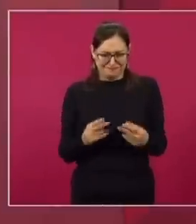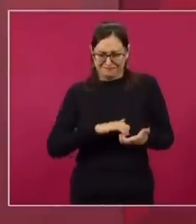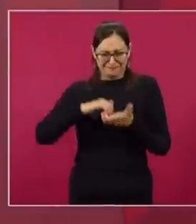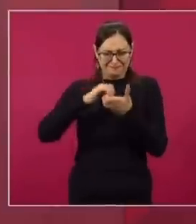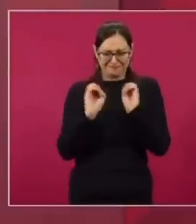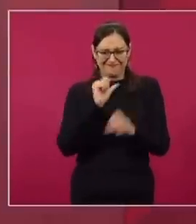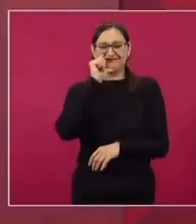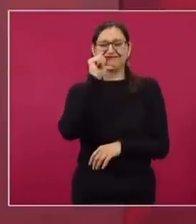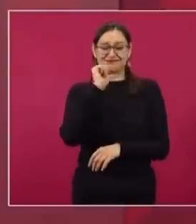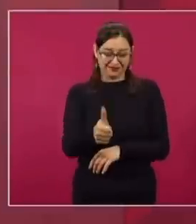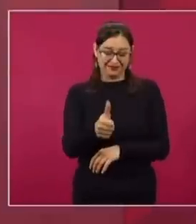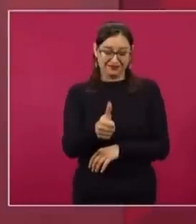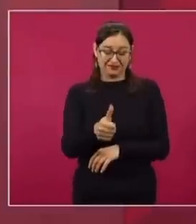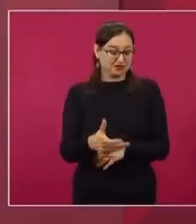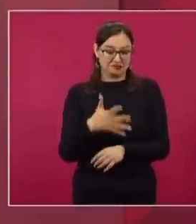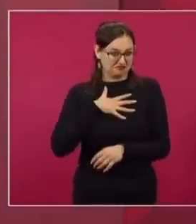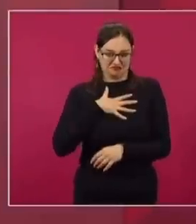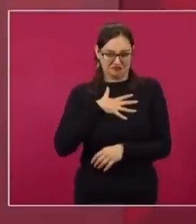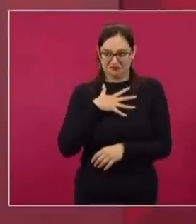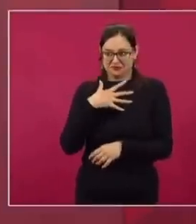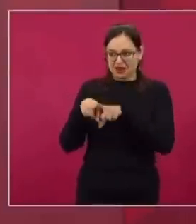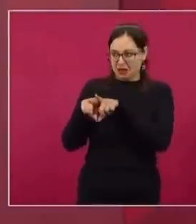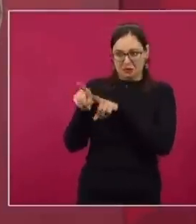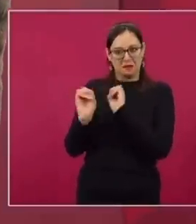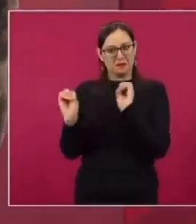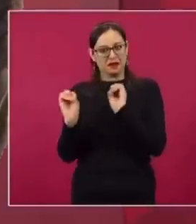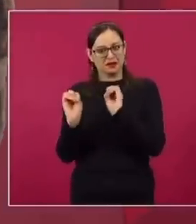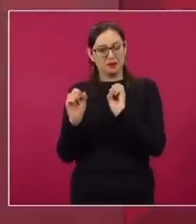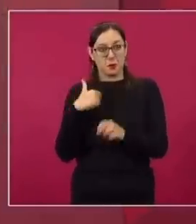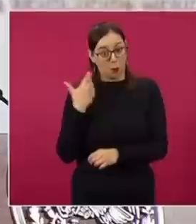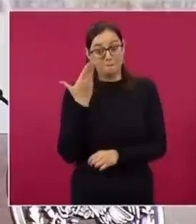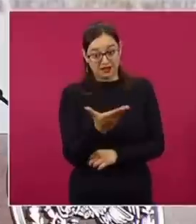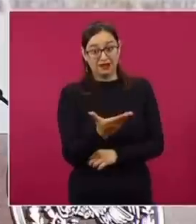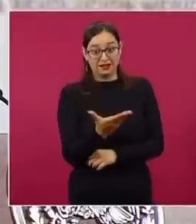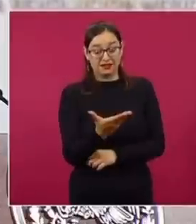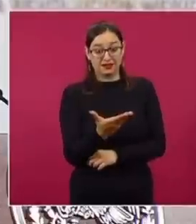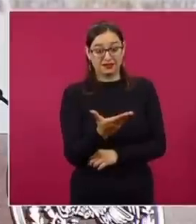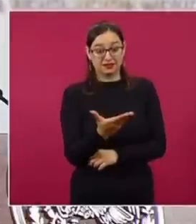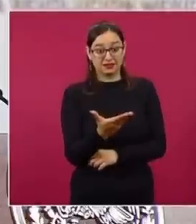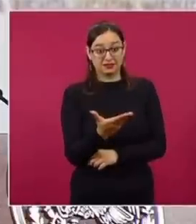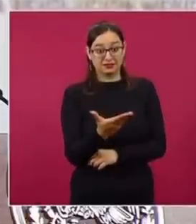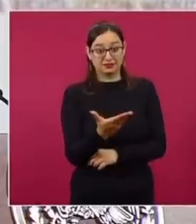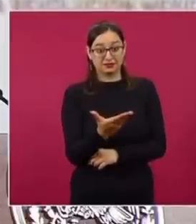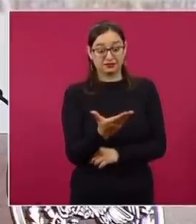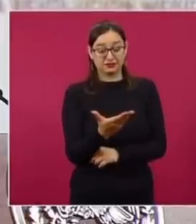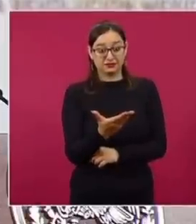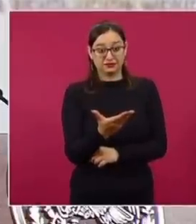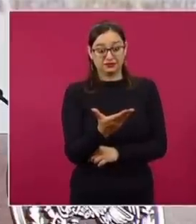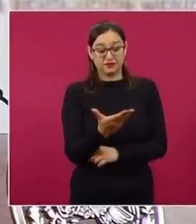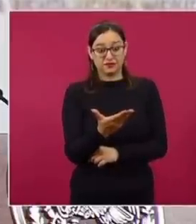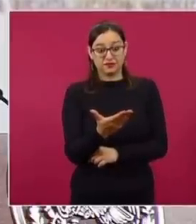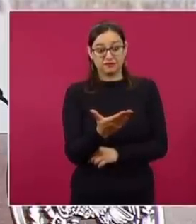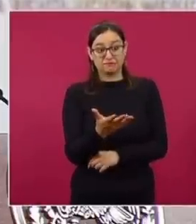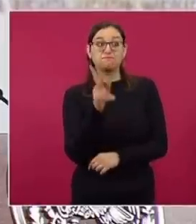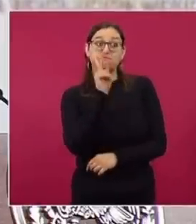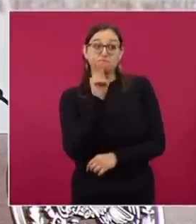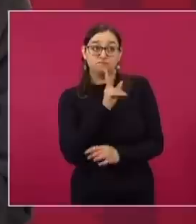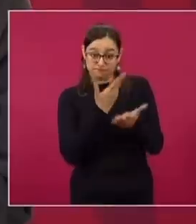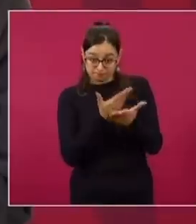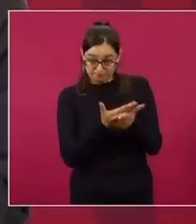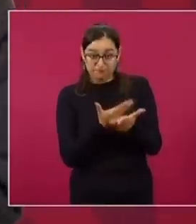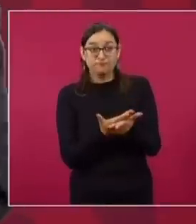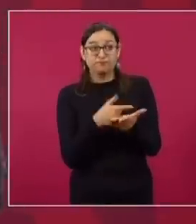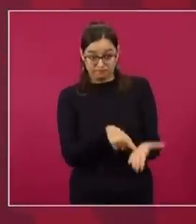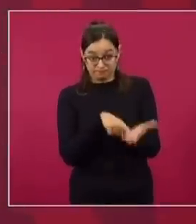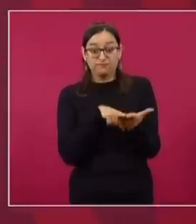concesión, ni yo ni mis hermanos. Entonces, le quiero pedir que si no presenta las pruebas,